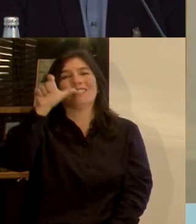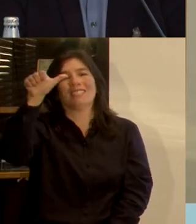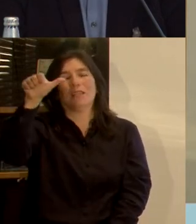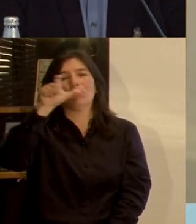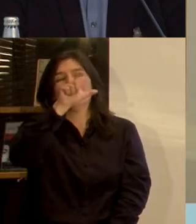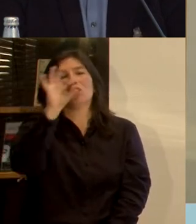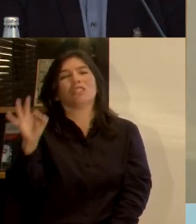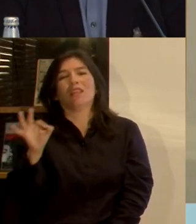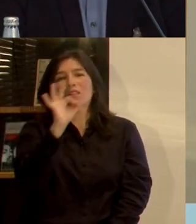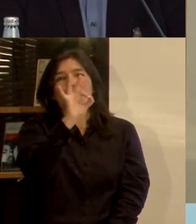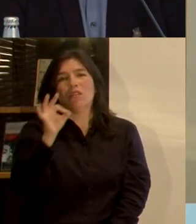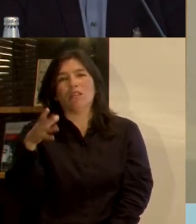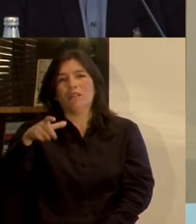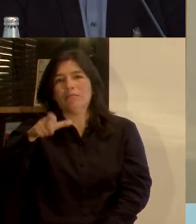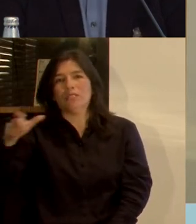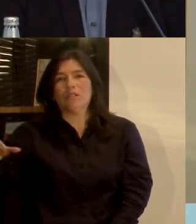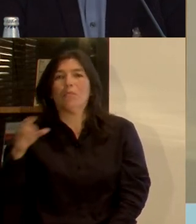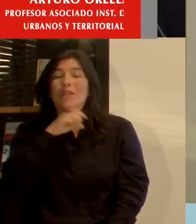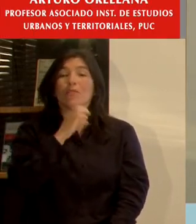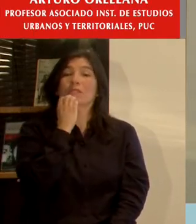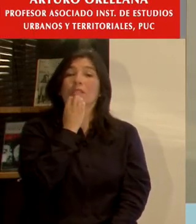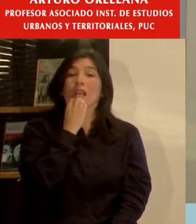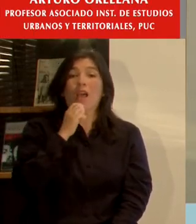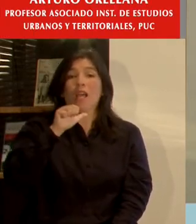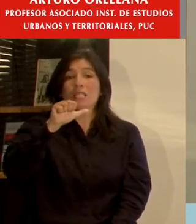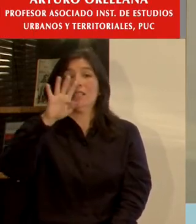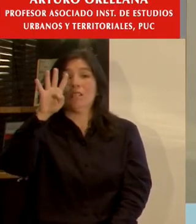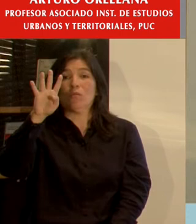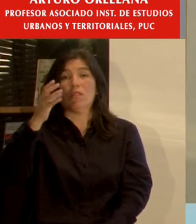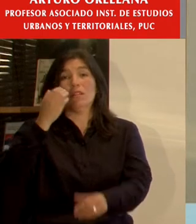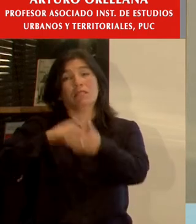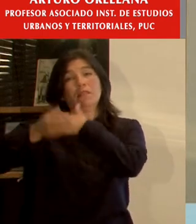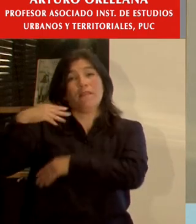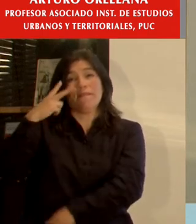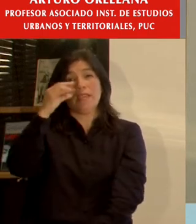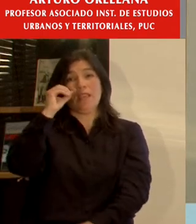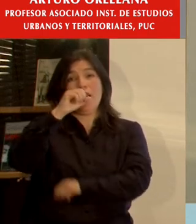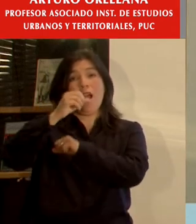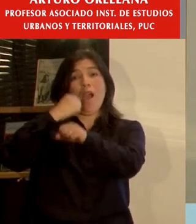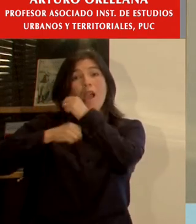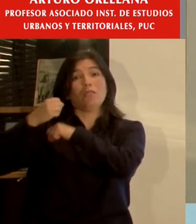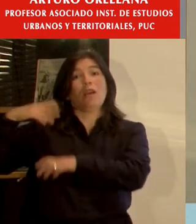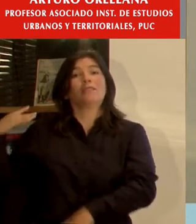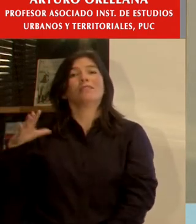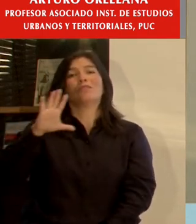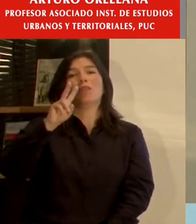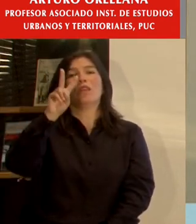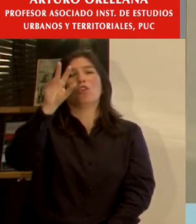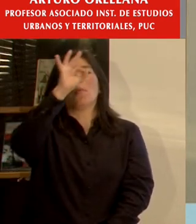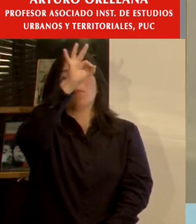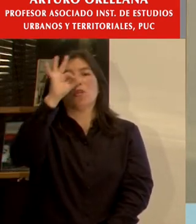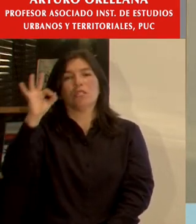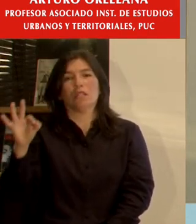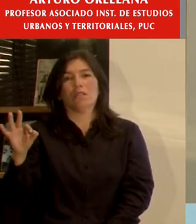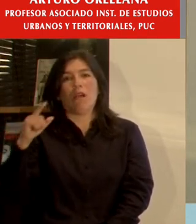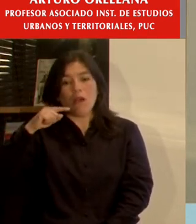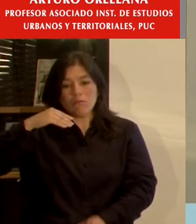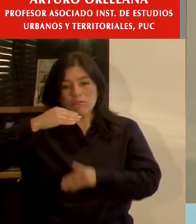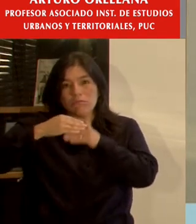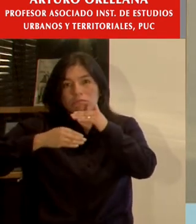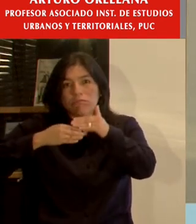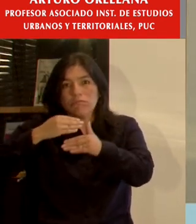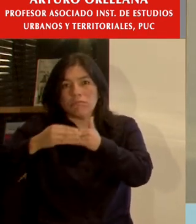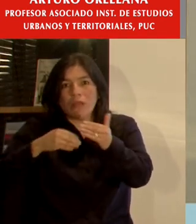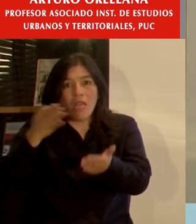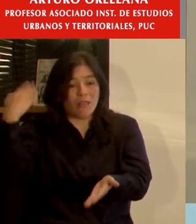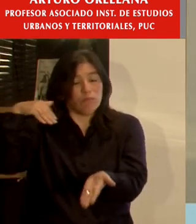la población regional. Antofagato el 64%. Hace 20 años, Antofagato concentraba el 52%. Es decir, hay un proceso de